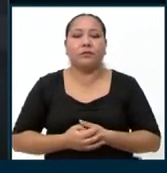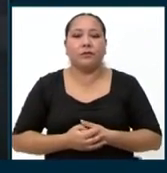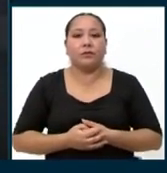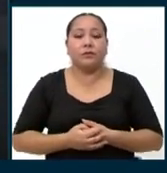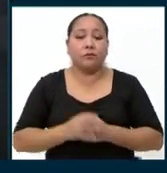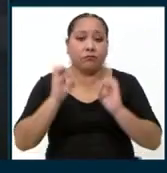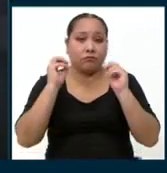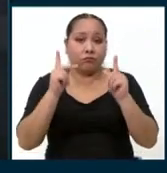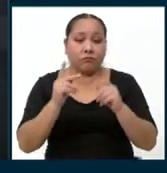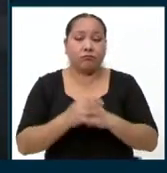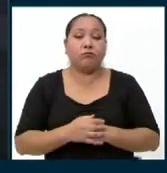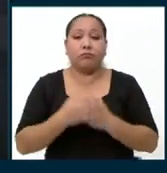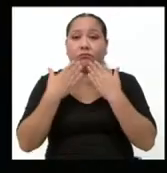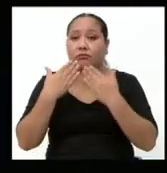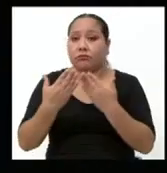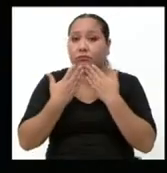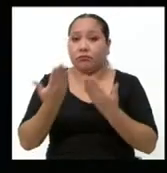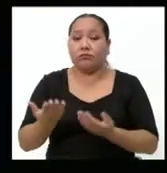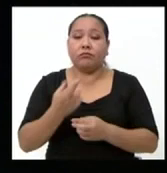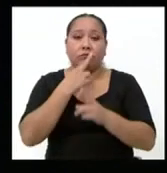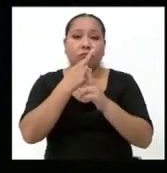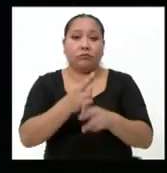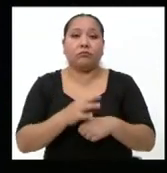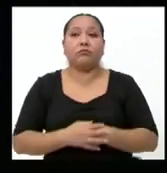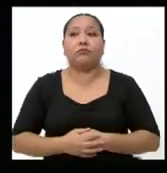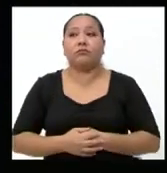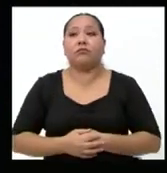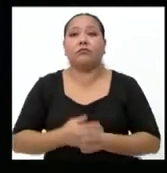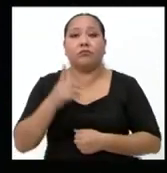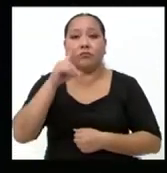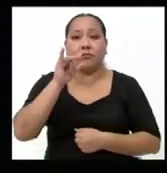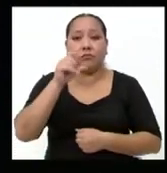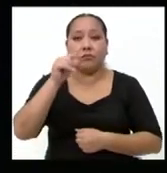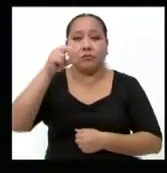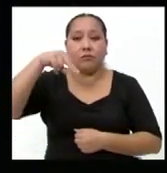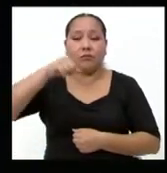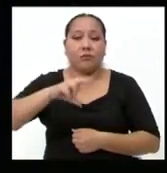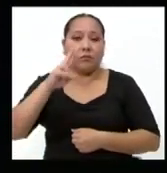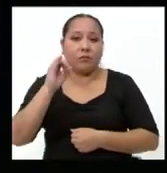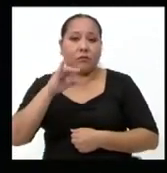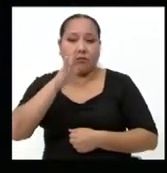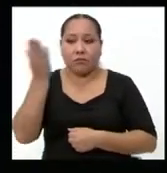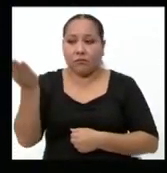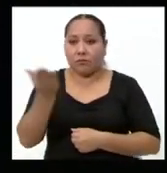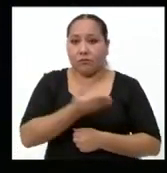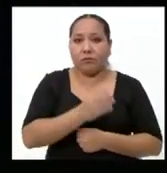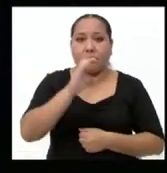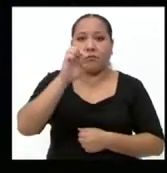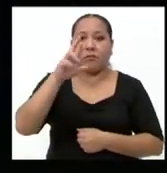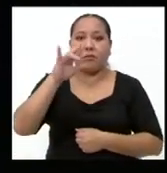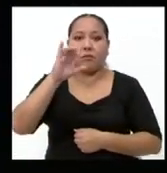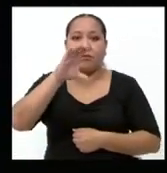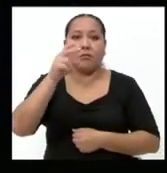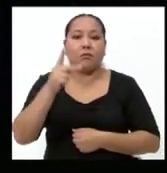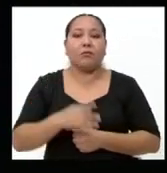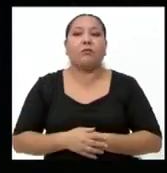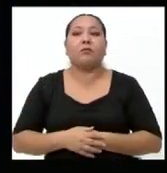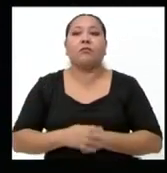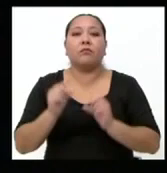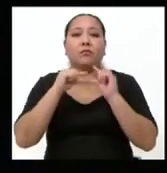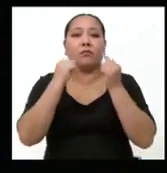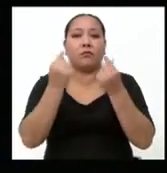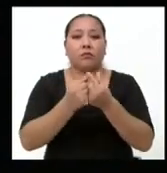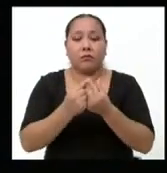Bien, muy bien, gracias por su respuesta, candidata Liliana Rojas. Entonces, ahora el candidato Erick Verano del Partido Nacionalista